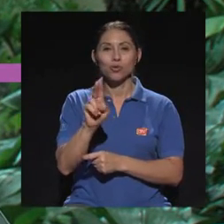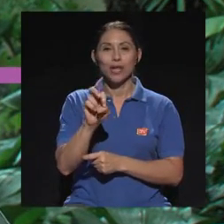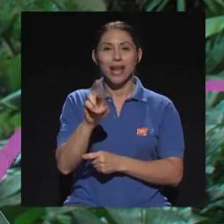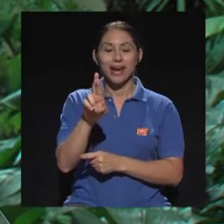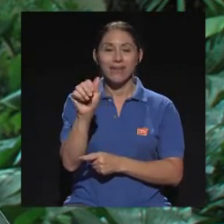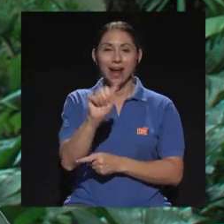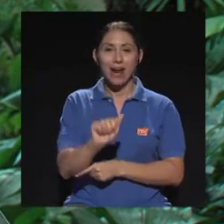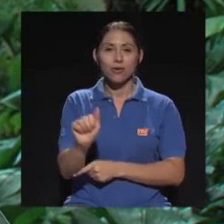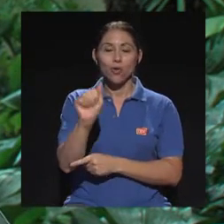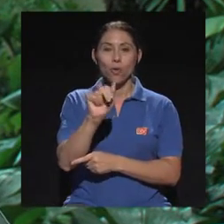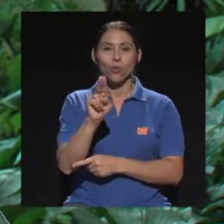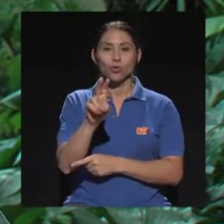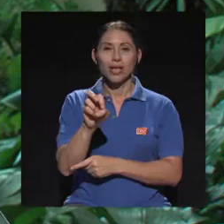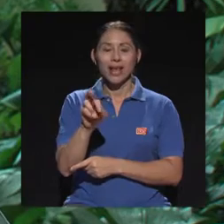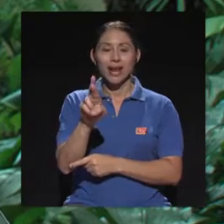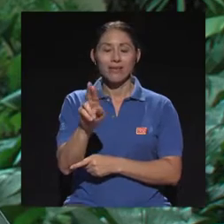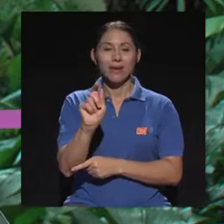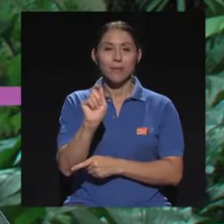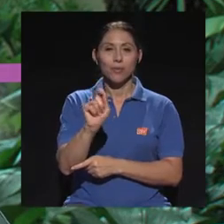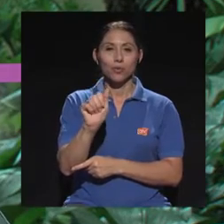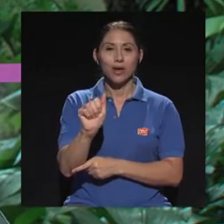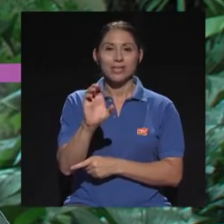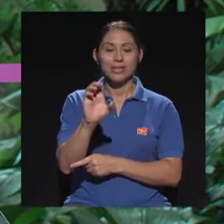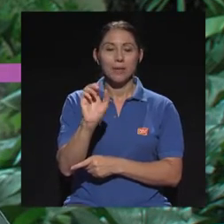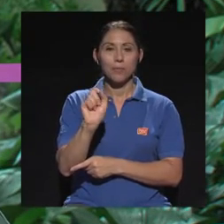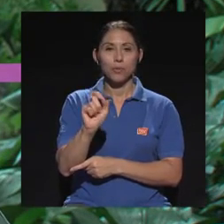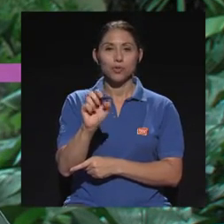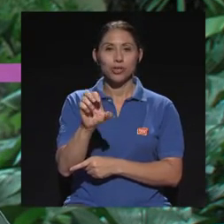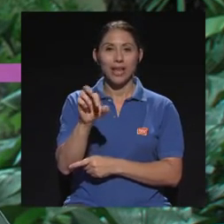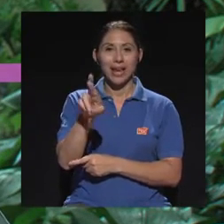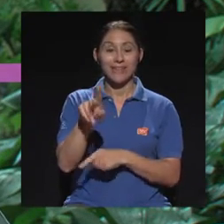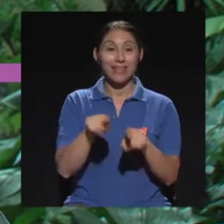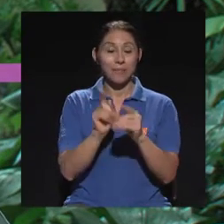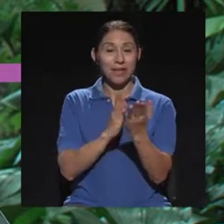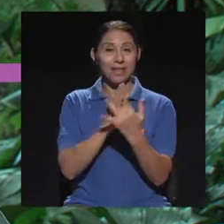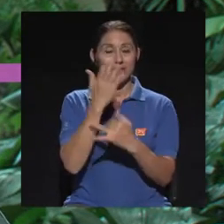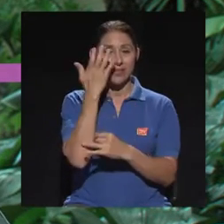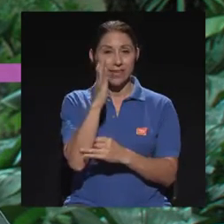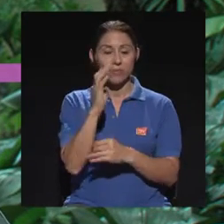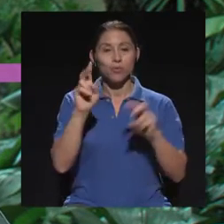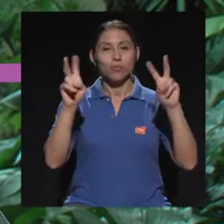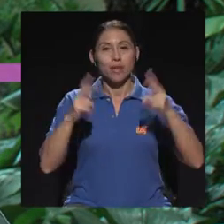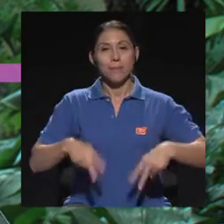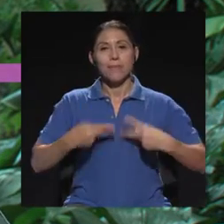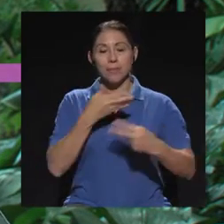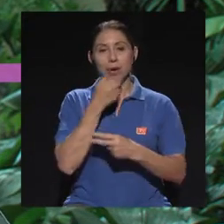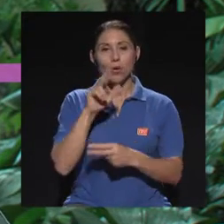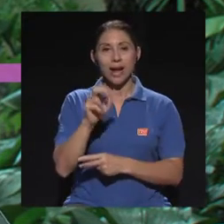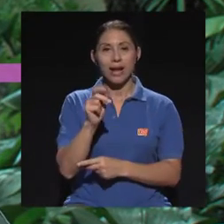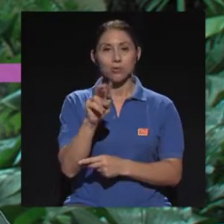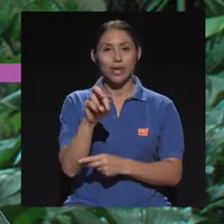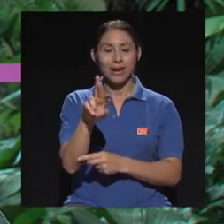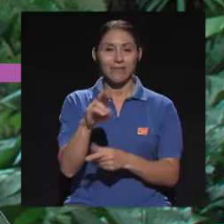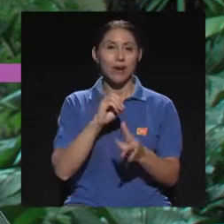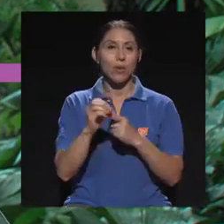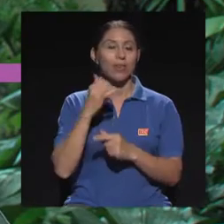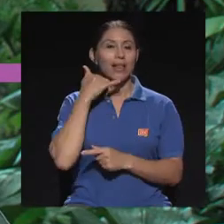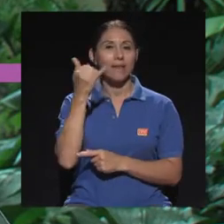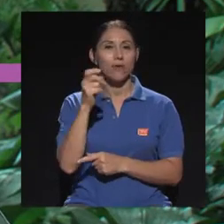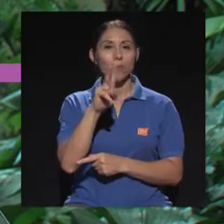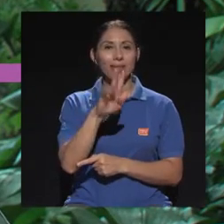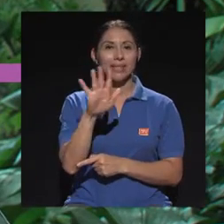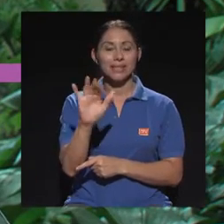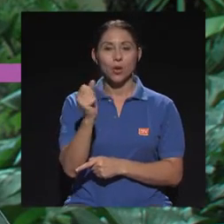.ac.cr, nuestro Facebook, vivirmejor.canalucr o al